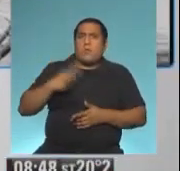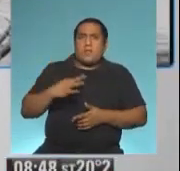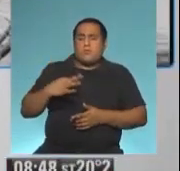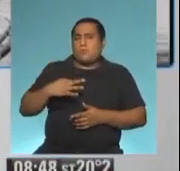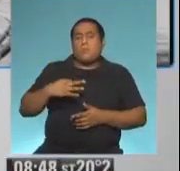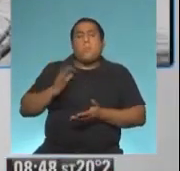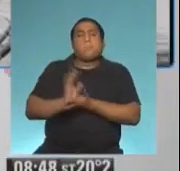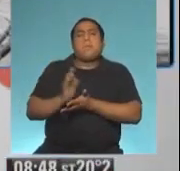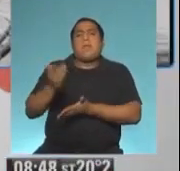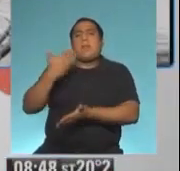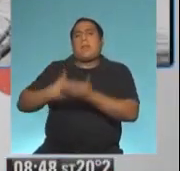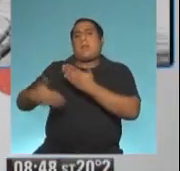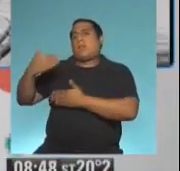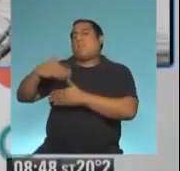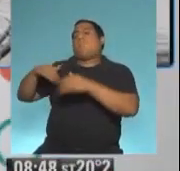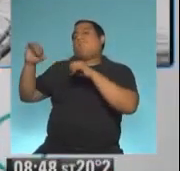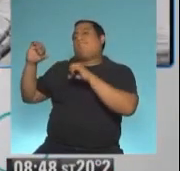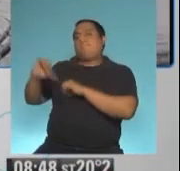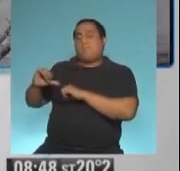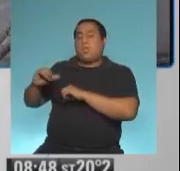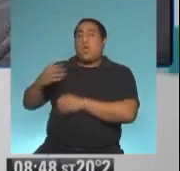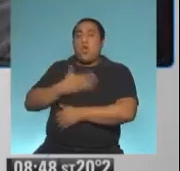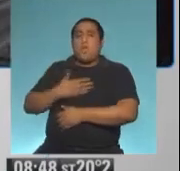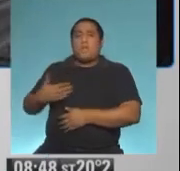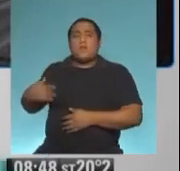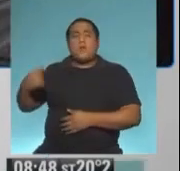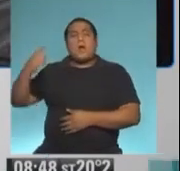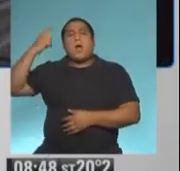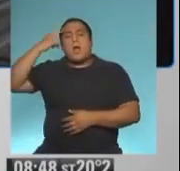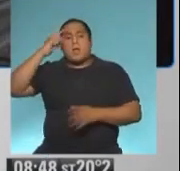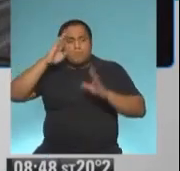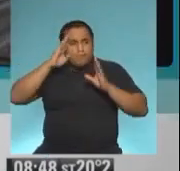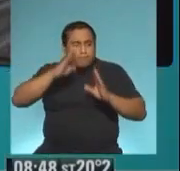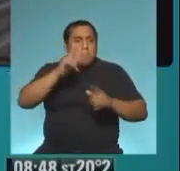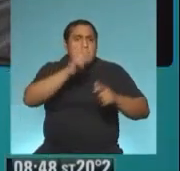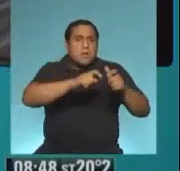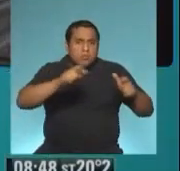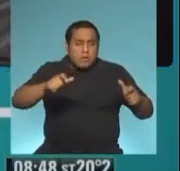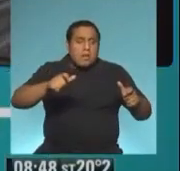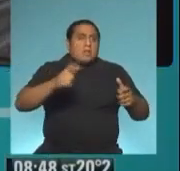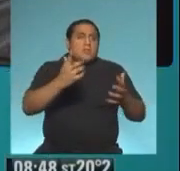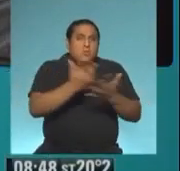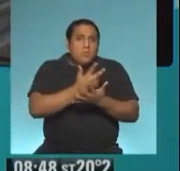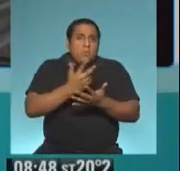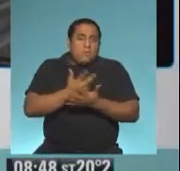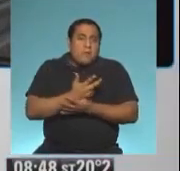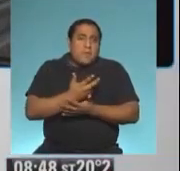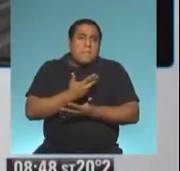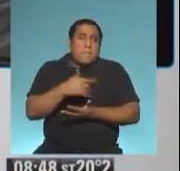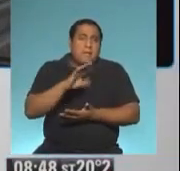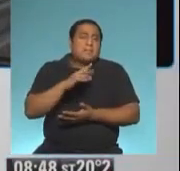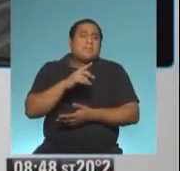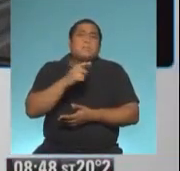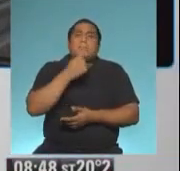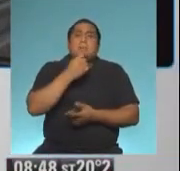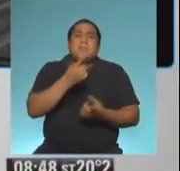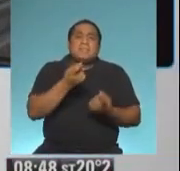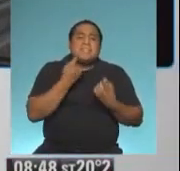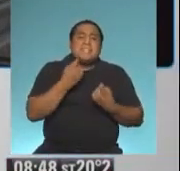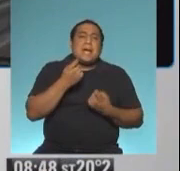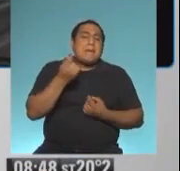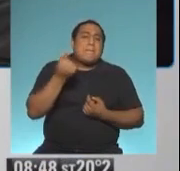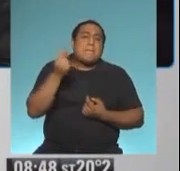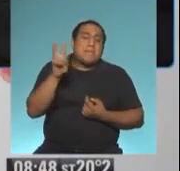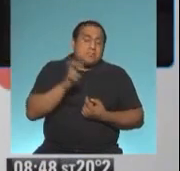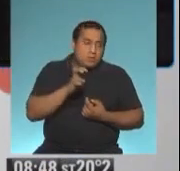retroceso en el reconocimiento del Estado para la población más vulnerable que es quien solicita una pensión no contributiva.